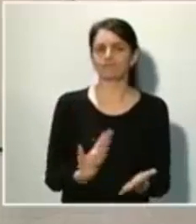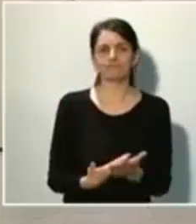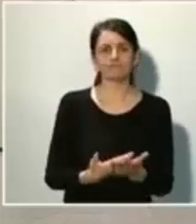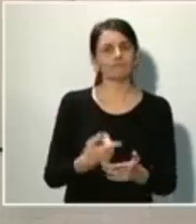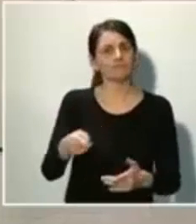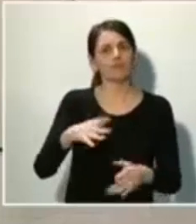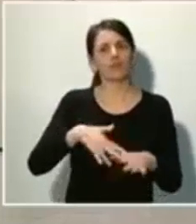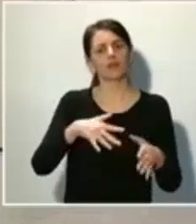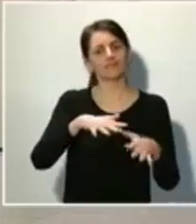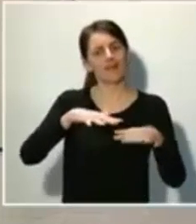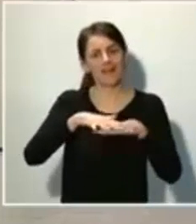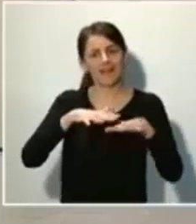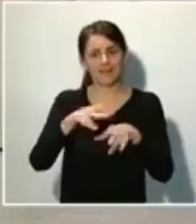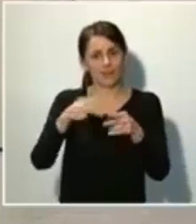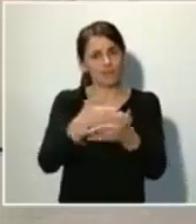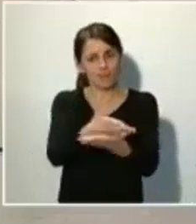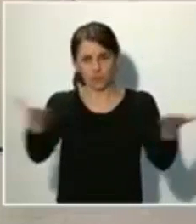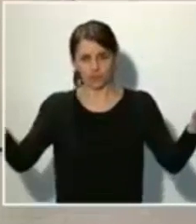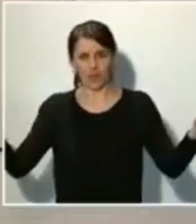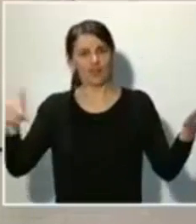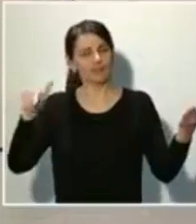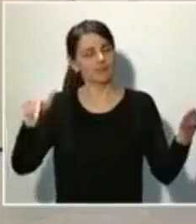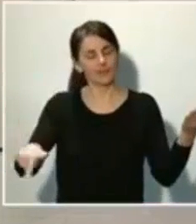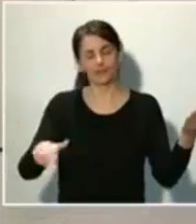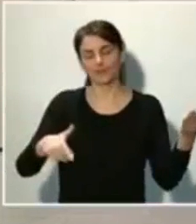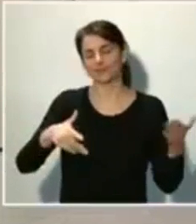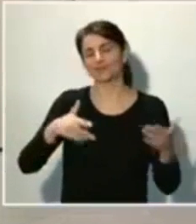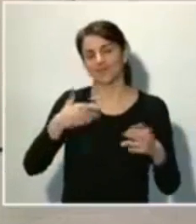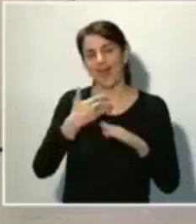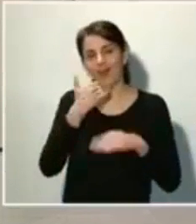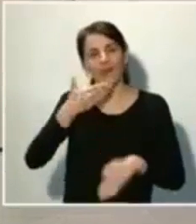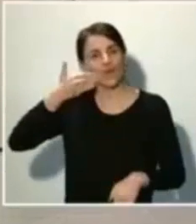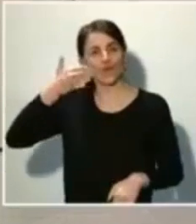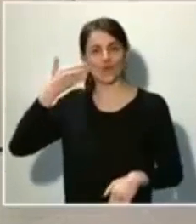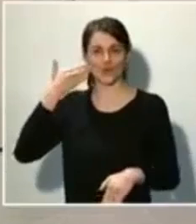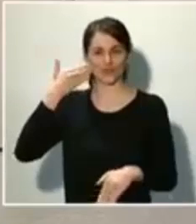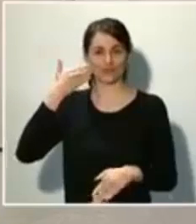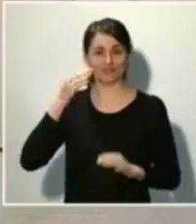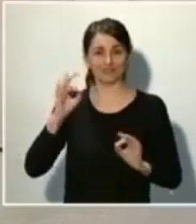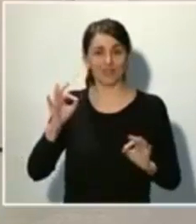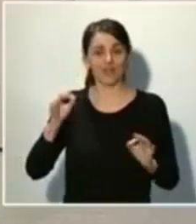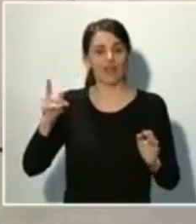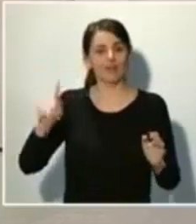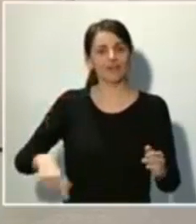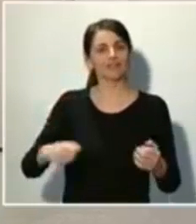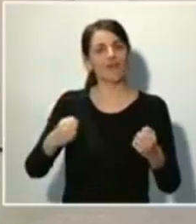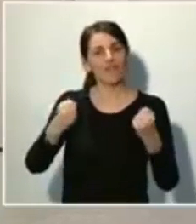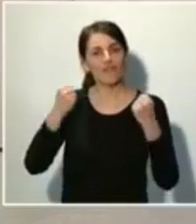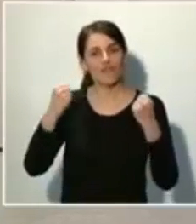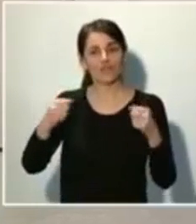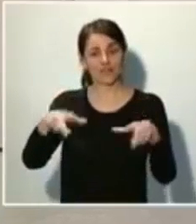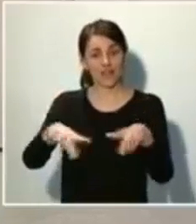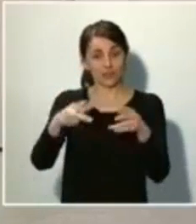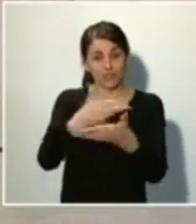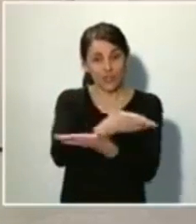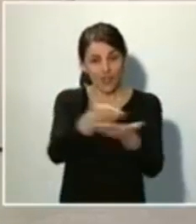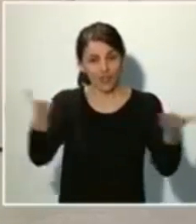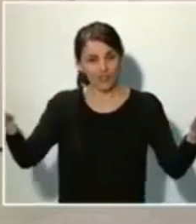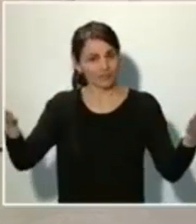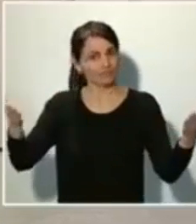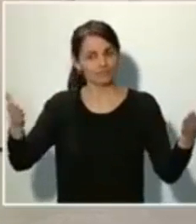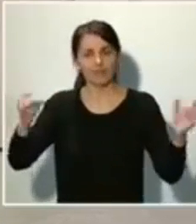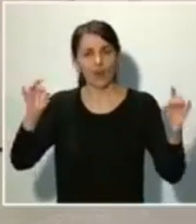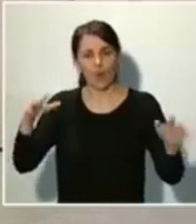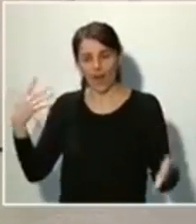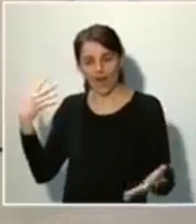pública, el mayor elemento de orgullo que podemos sentir. Y que es con la fuerza de la sociedad civil, como siempre a lo largo de la historia, se ha